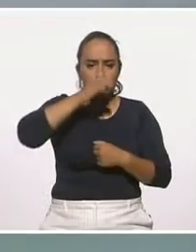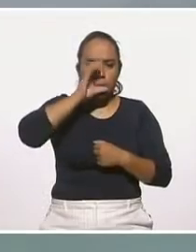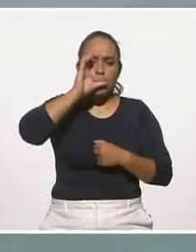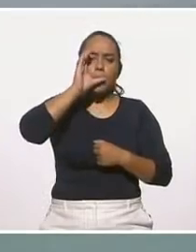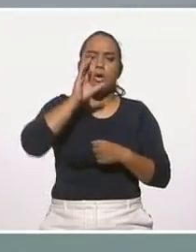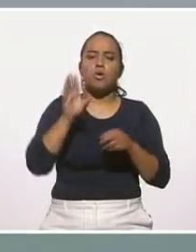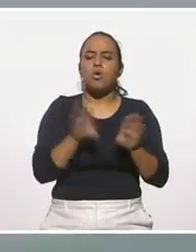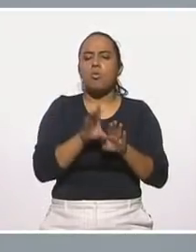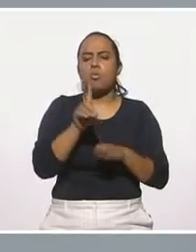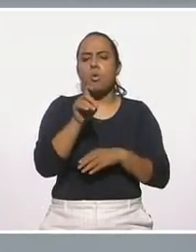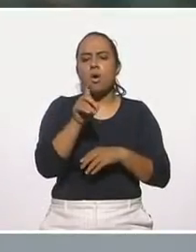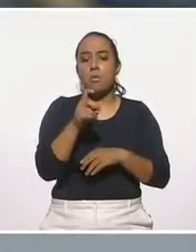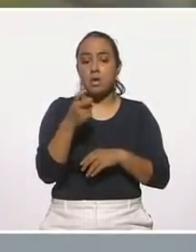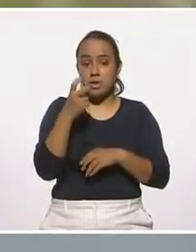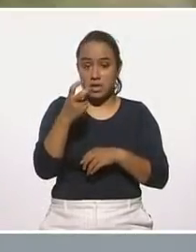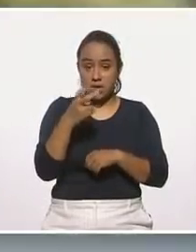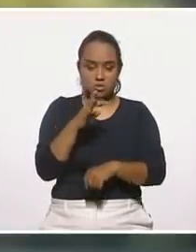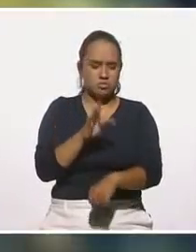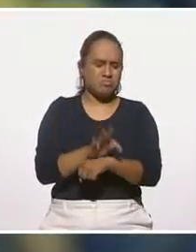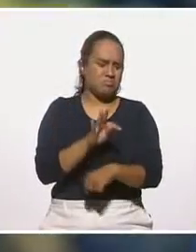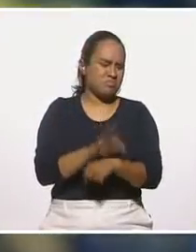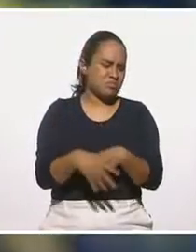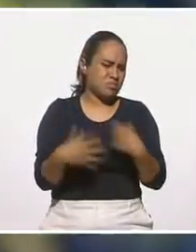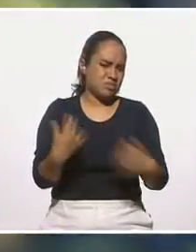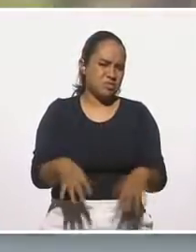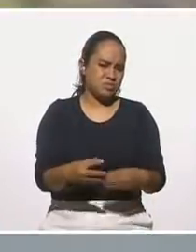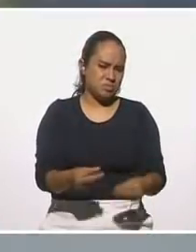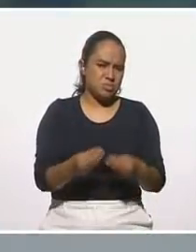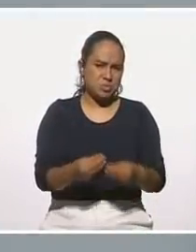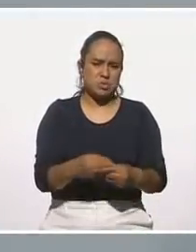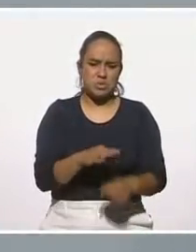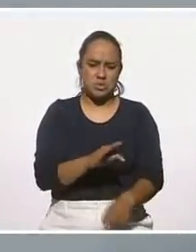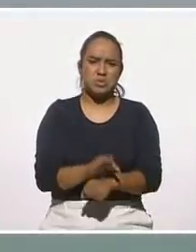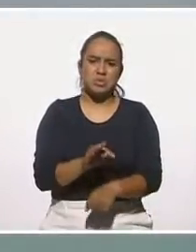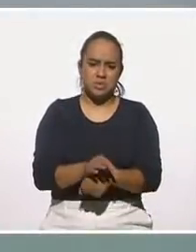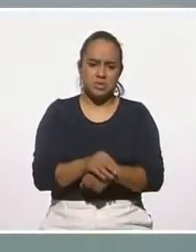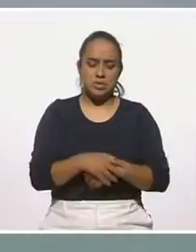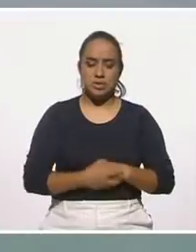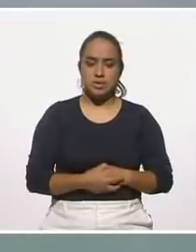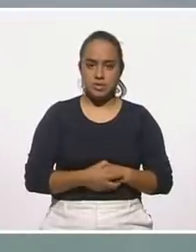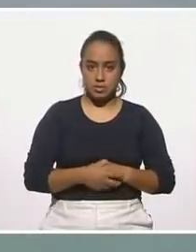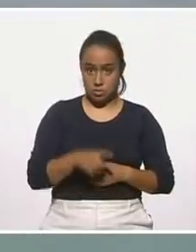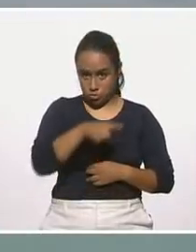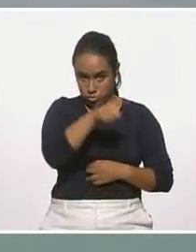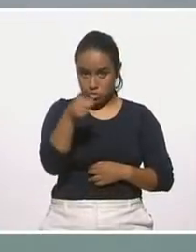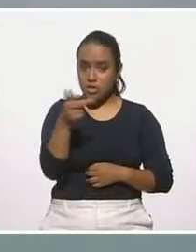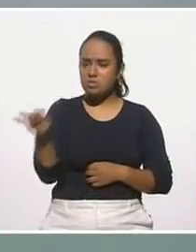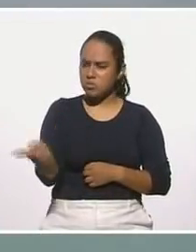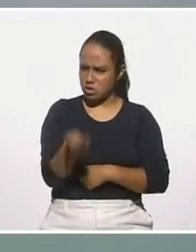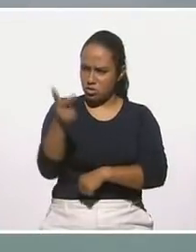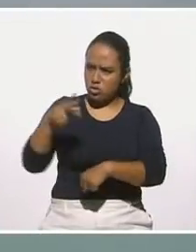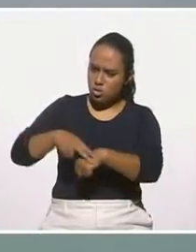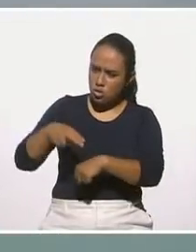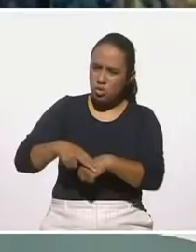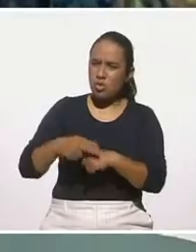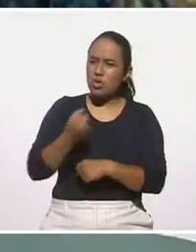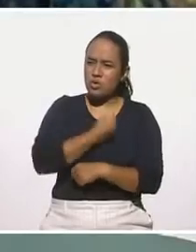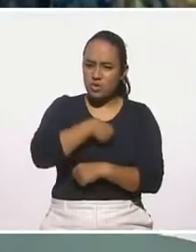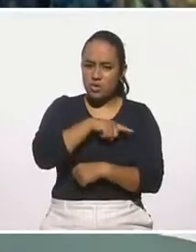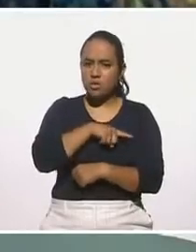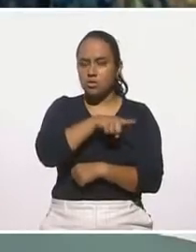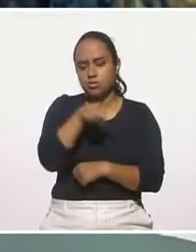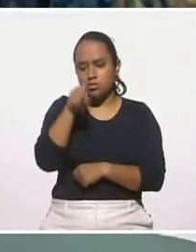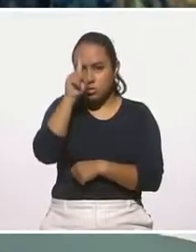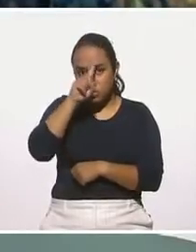tiempo y nos va a beneficiar mucho. Salud. Mucho, mucho. Pregúntenle a los médicos, a los nutriólogos si es lo que